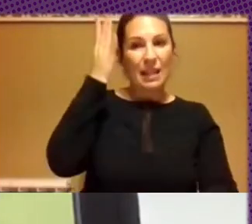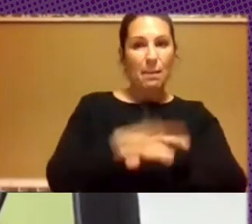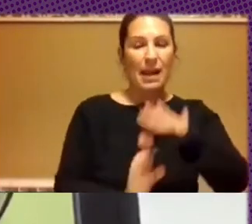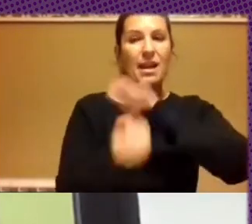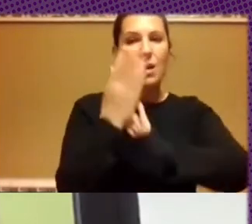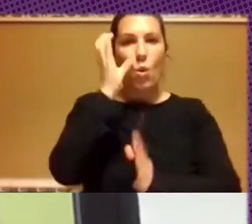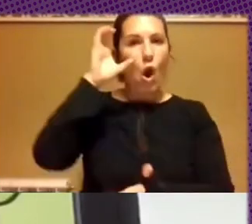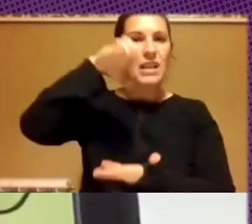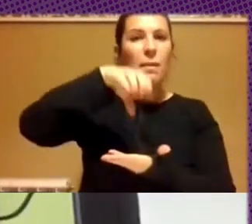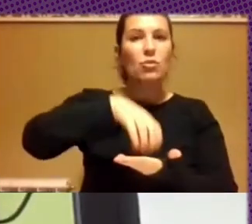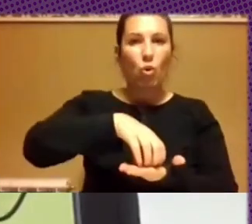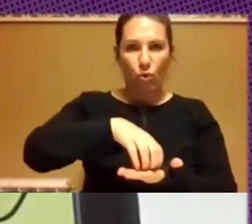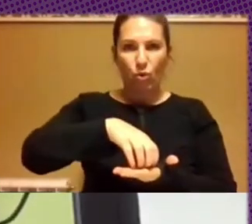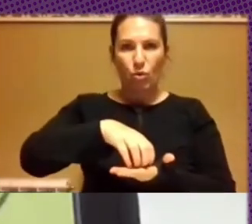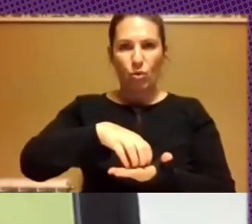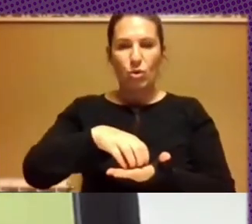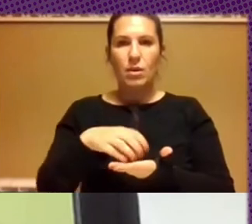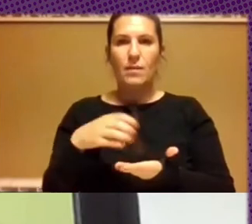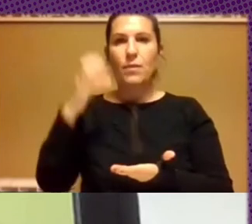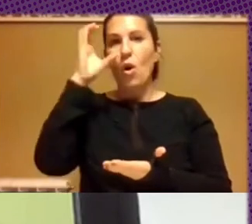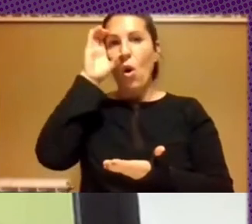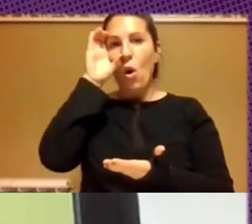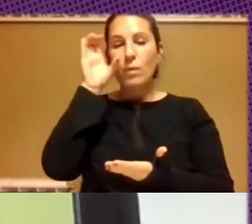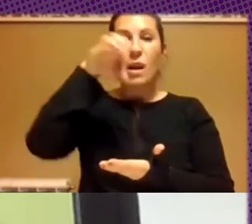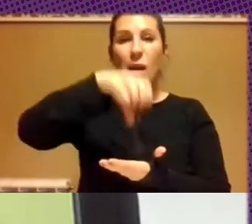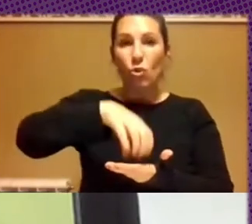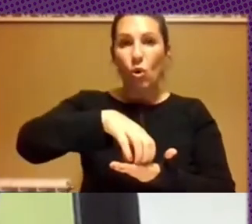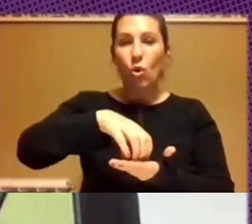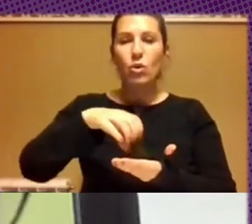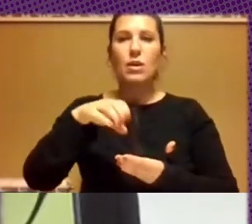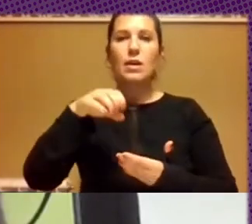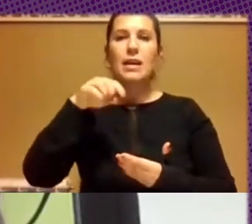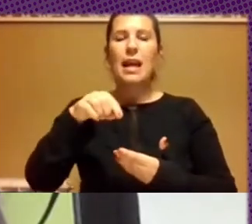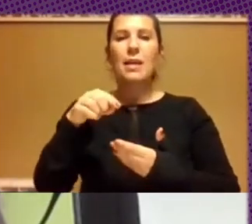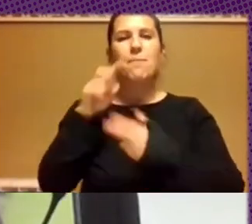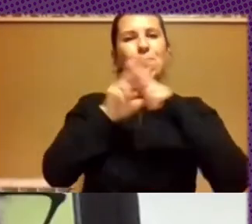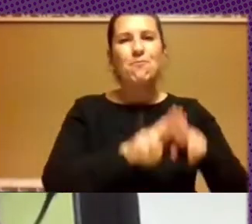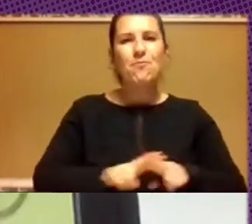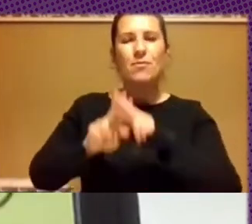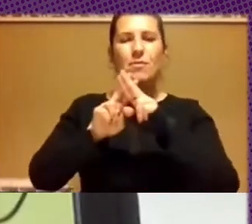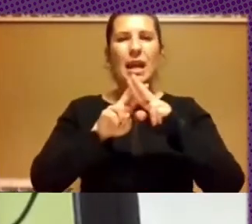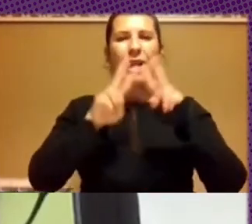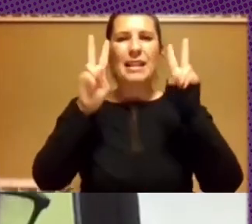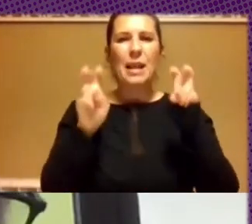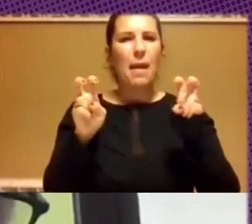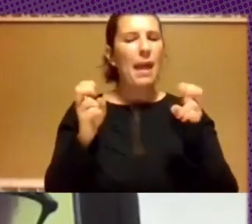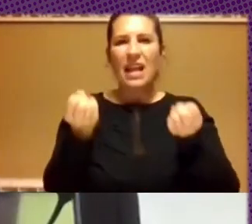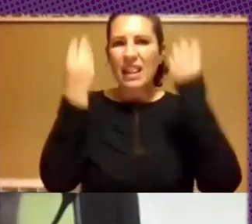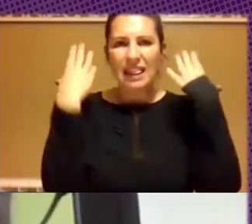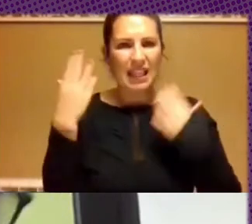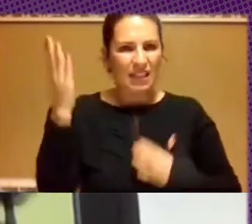observatorio, que es un observatorio que viene a estudiar fenómenos sobre la desinformación, la violencia